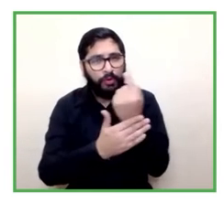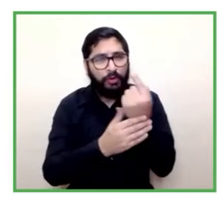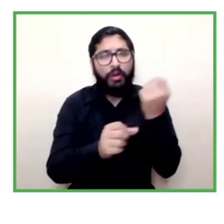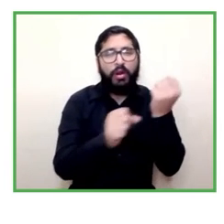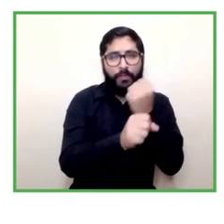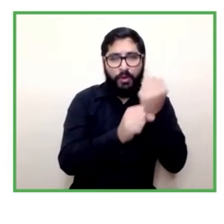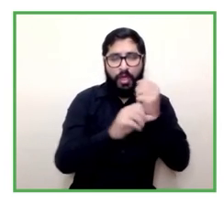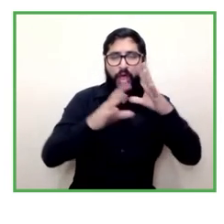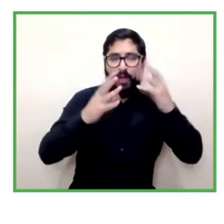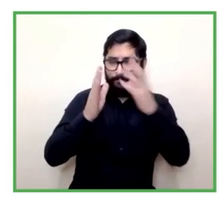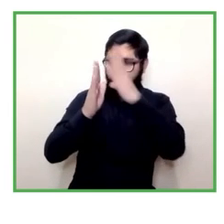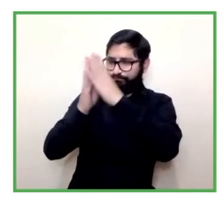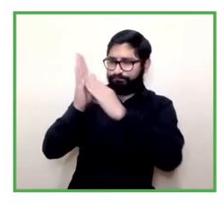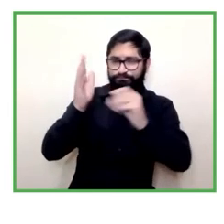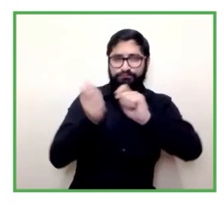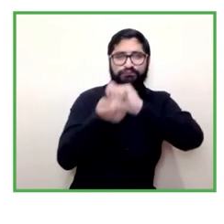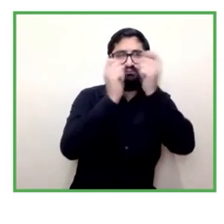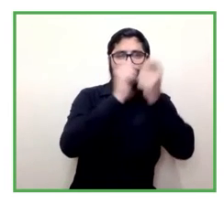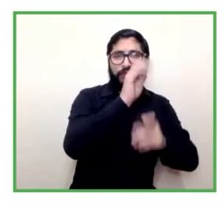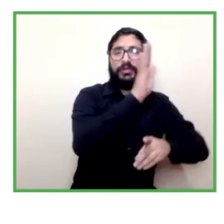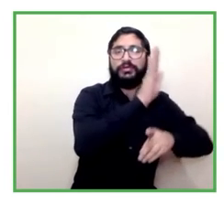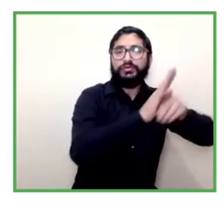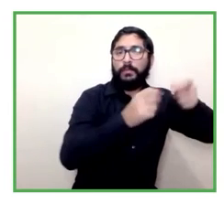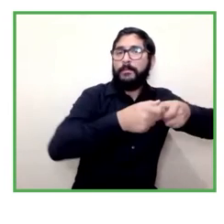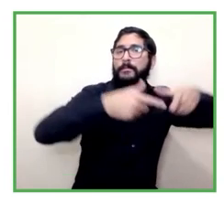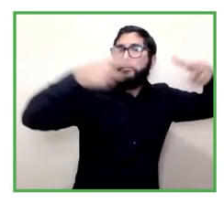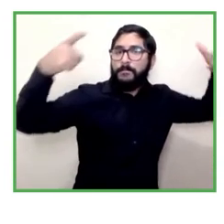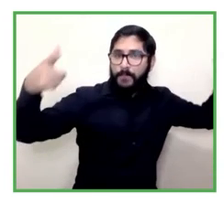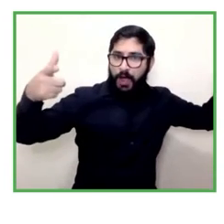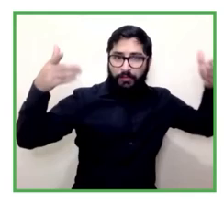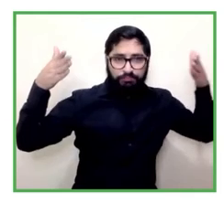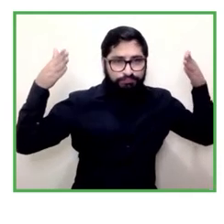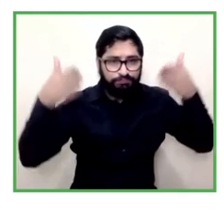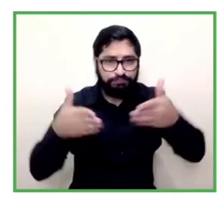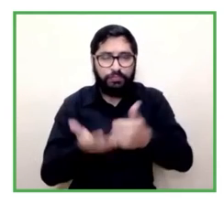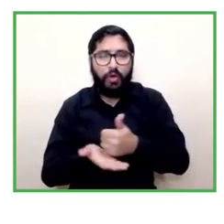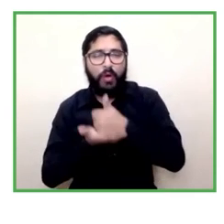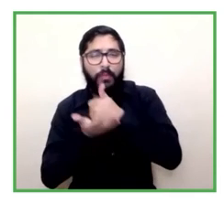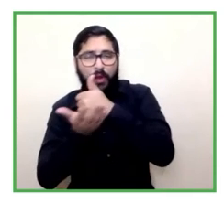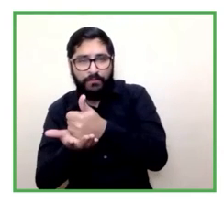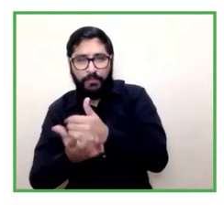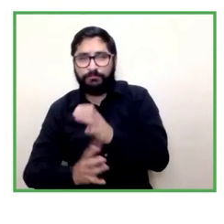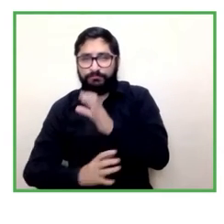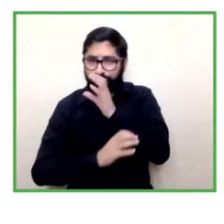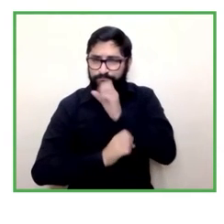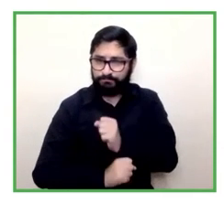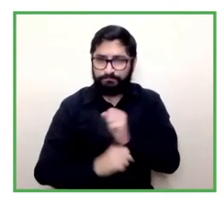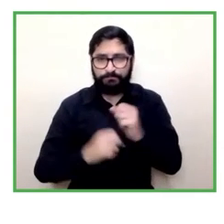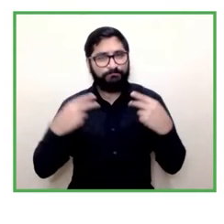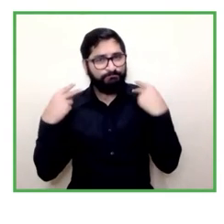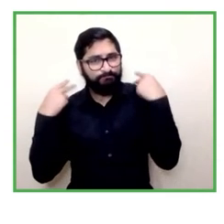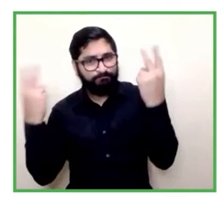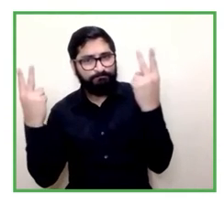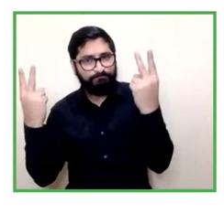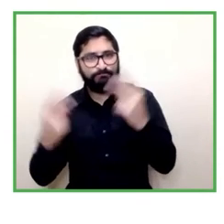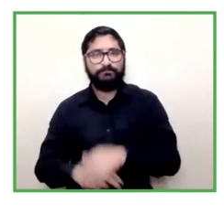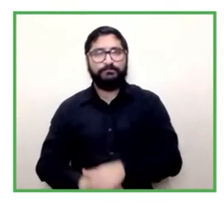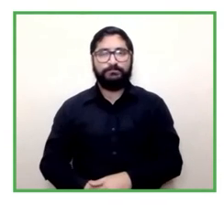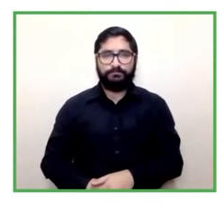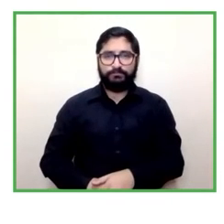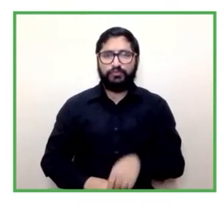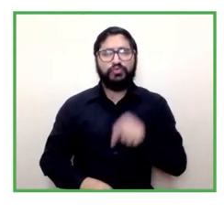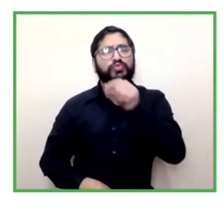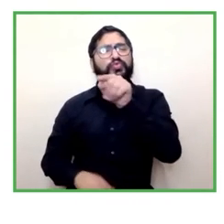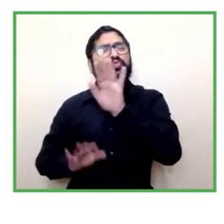de la cooperativa resistir ¿cuáles serían tus recomendaciones para las políticas